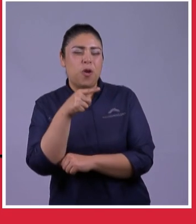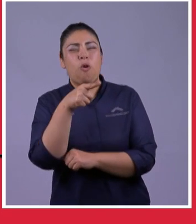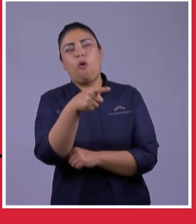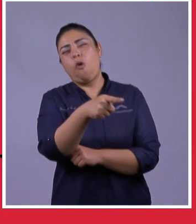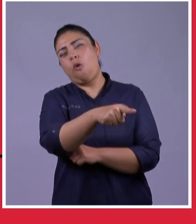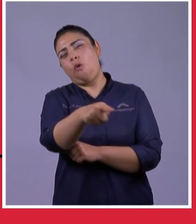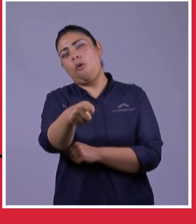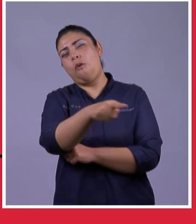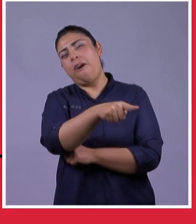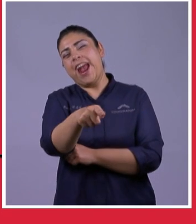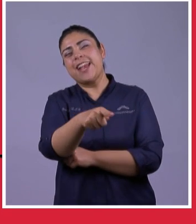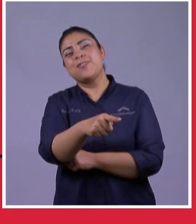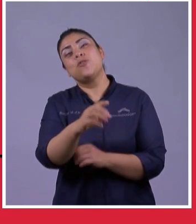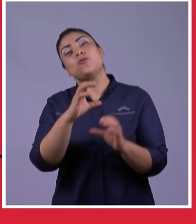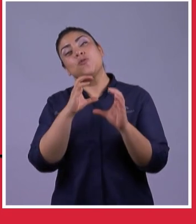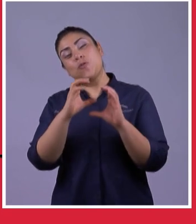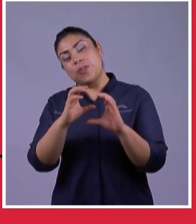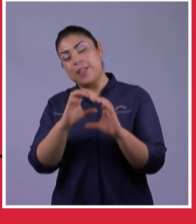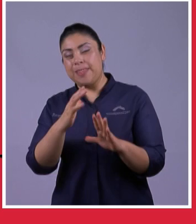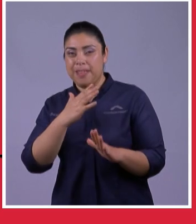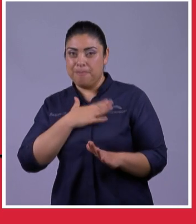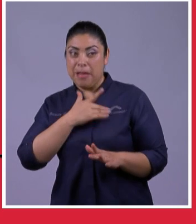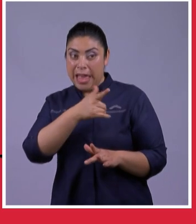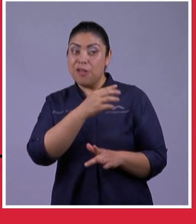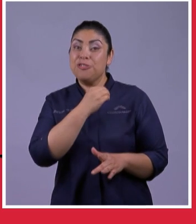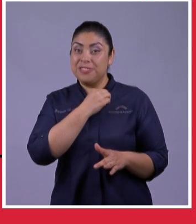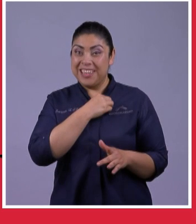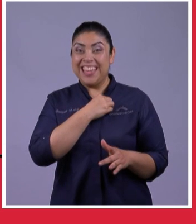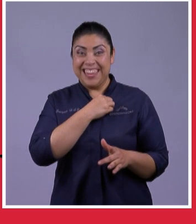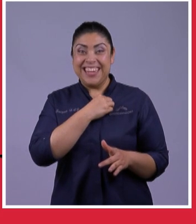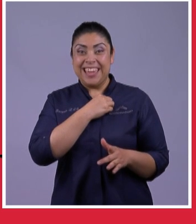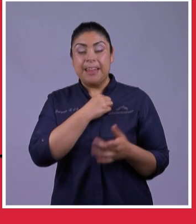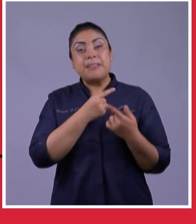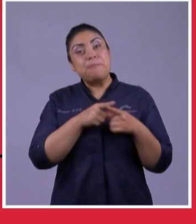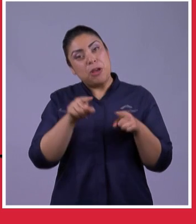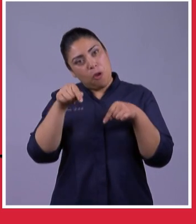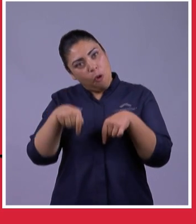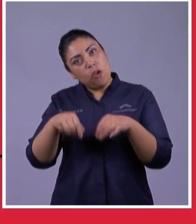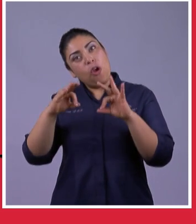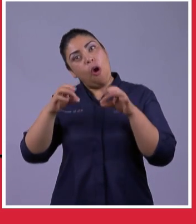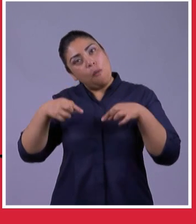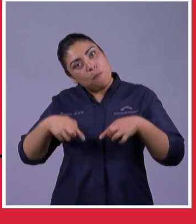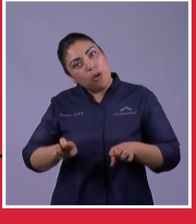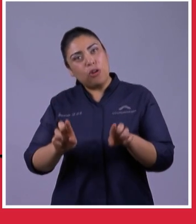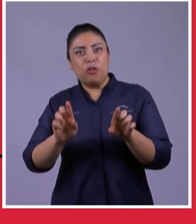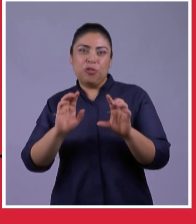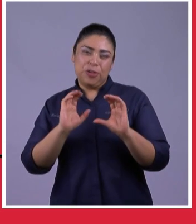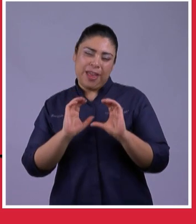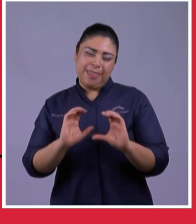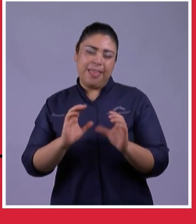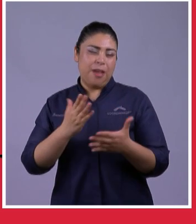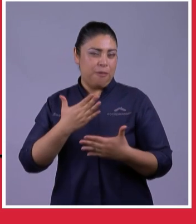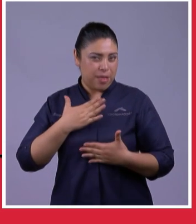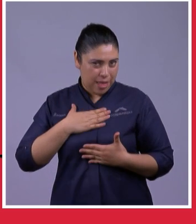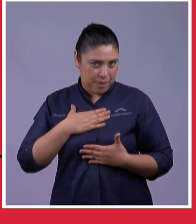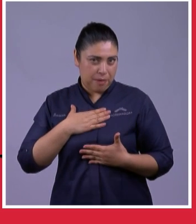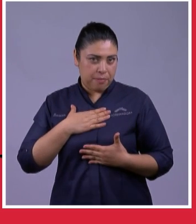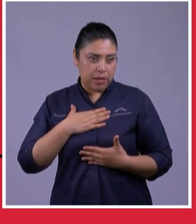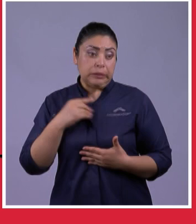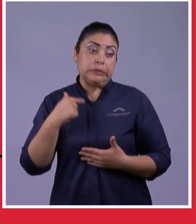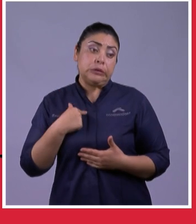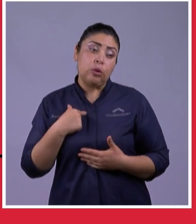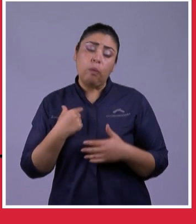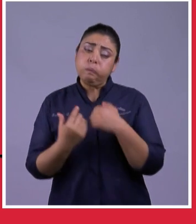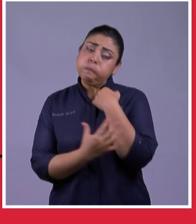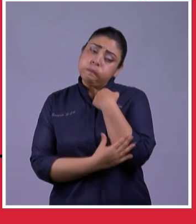mí de lo cual también estaba y solicitos pero os faltaba la oportunidad no lo digo porque tenga